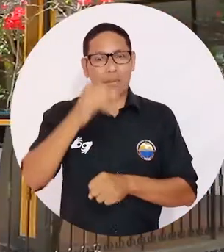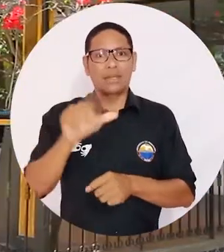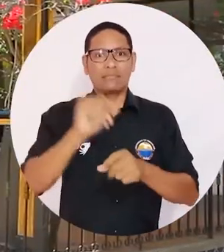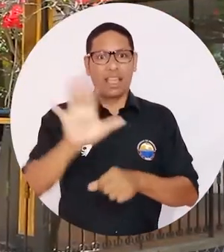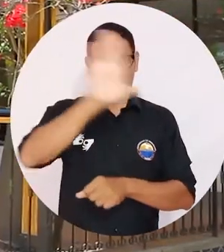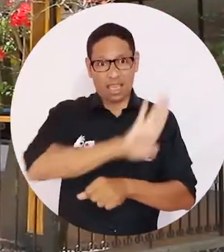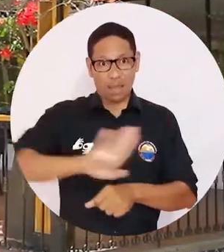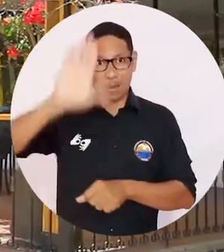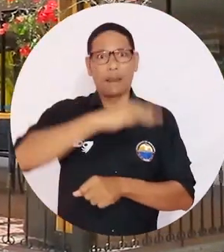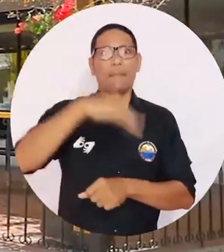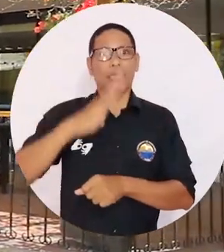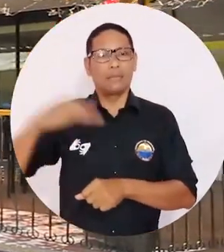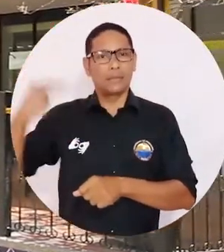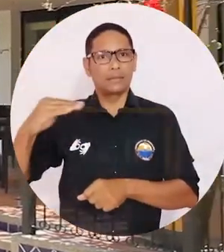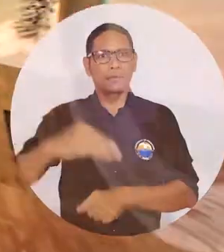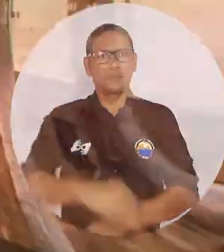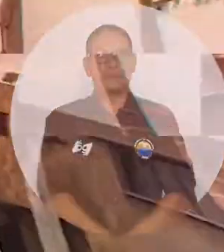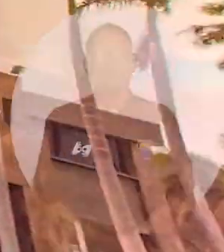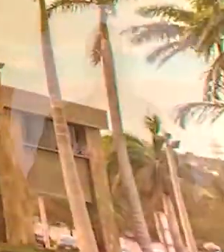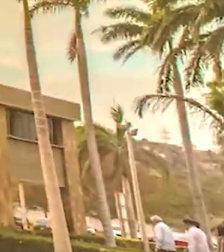Santa Marta y el Departamento del Magdalena.